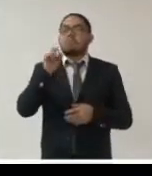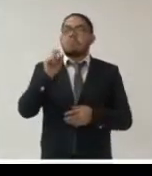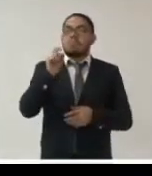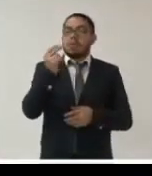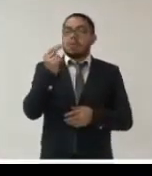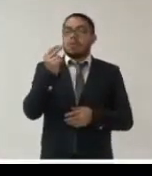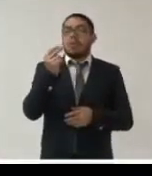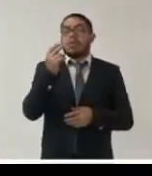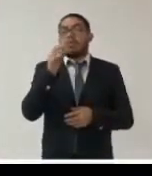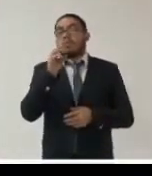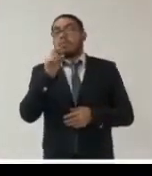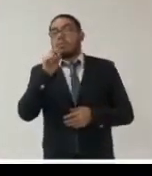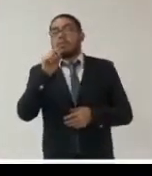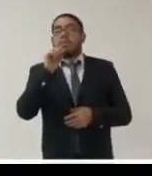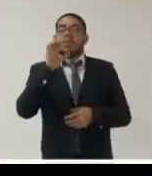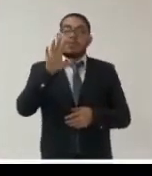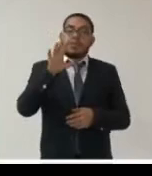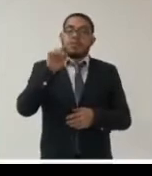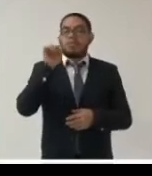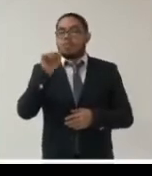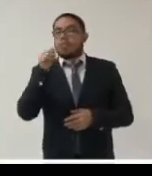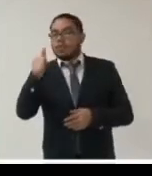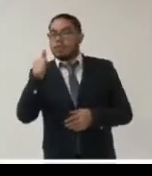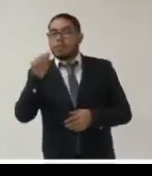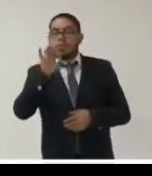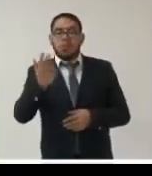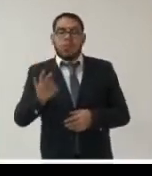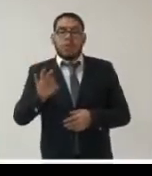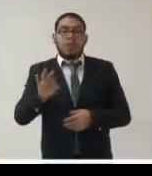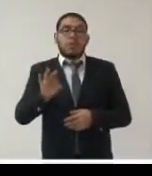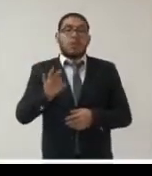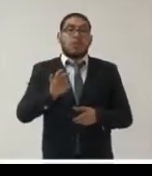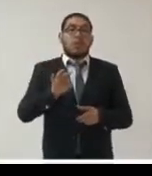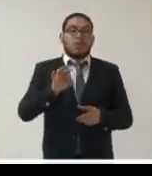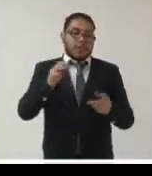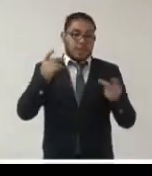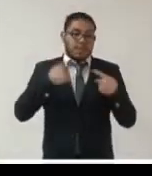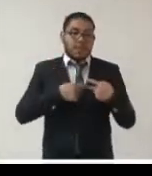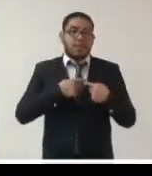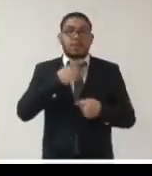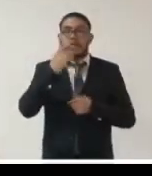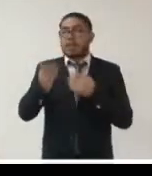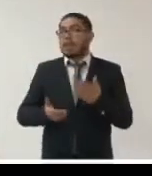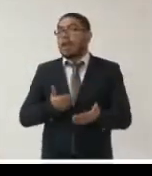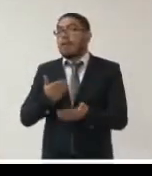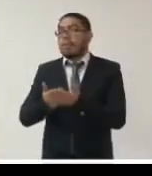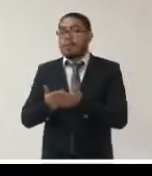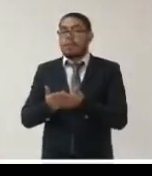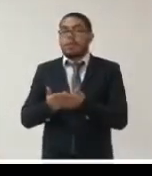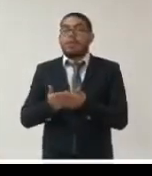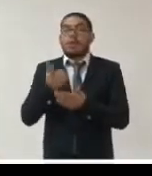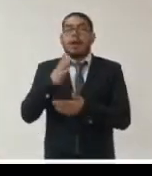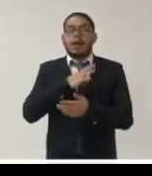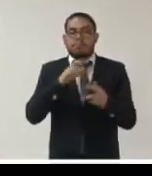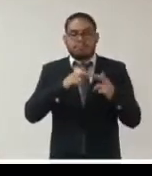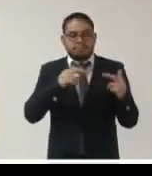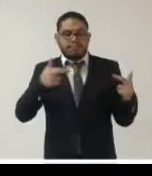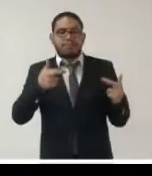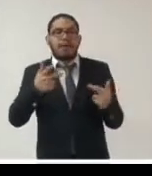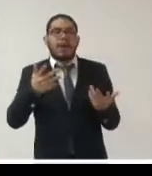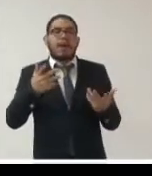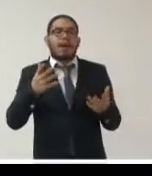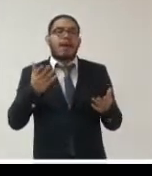% 25.6% del total de las solicitudes están relacionadas con el COVID